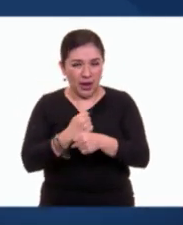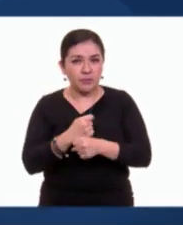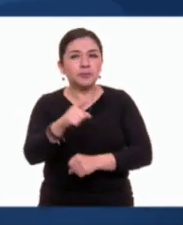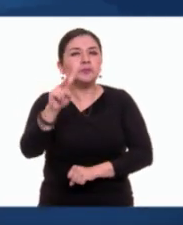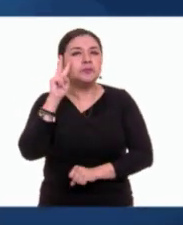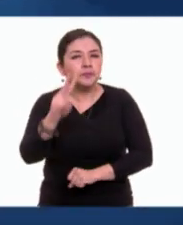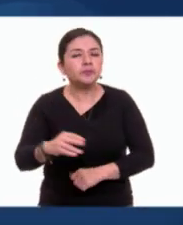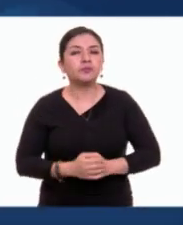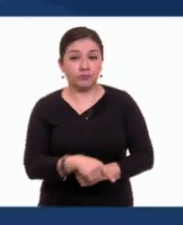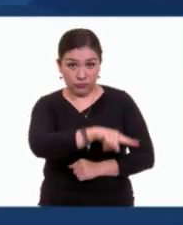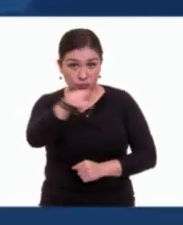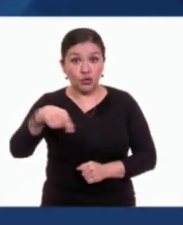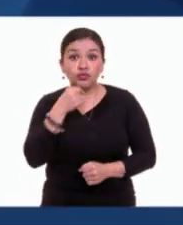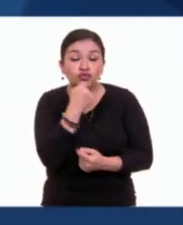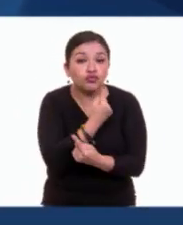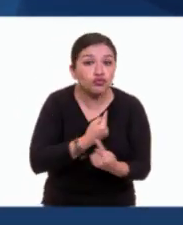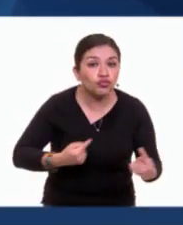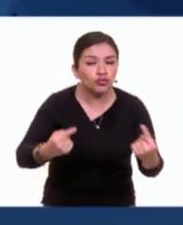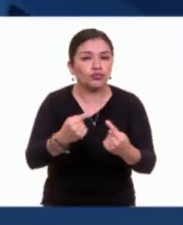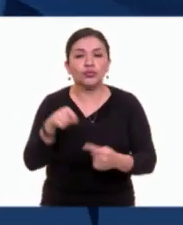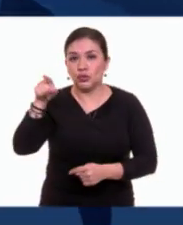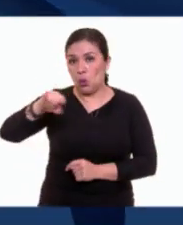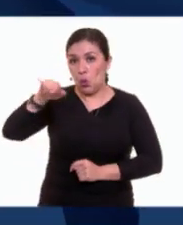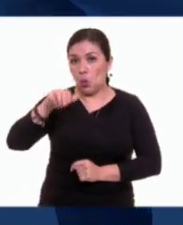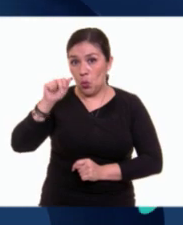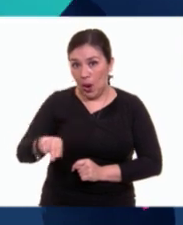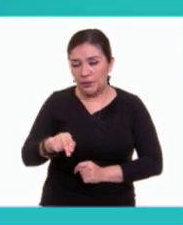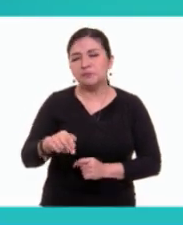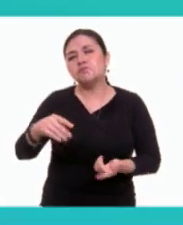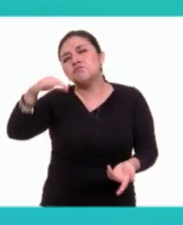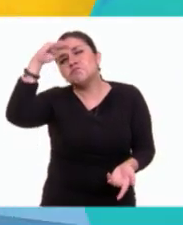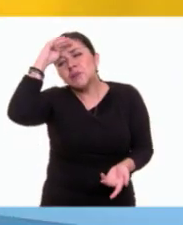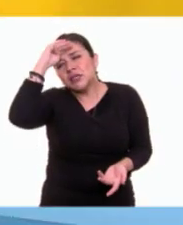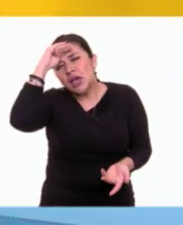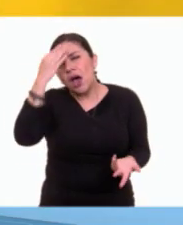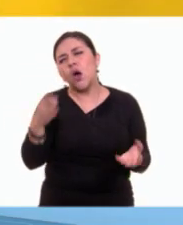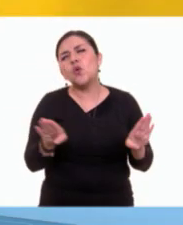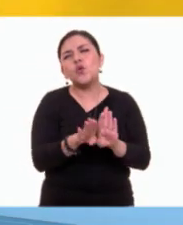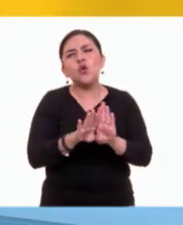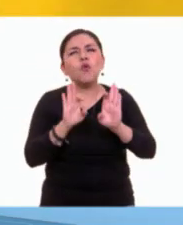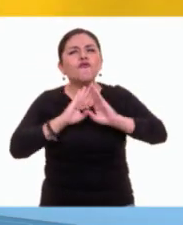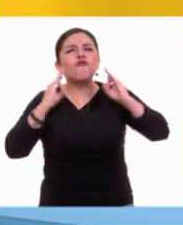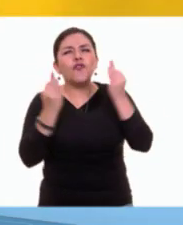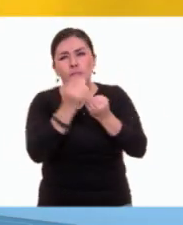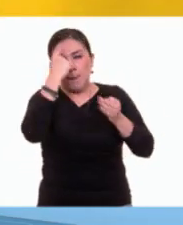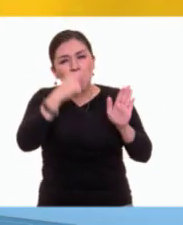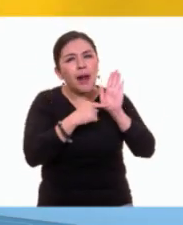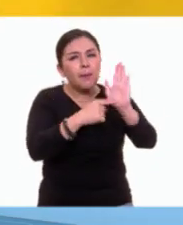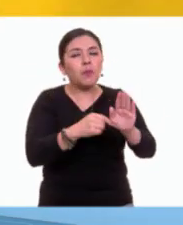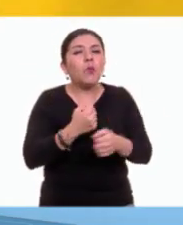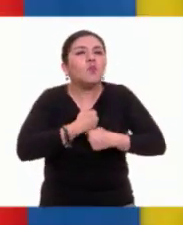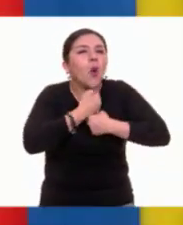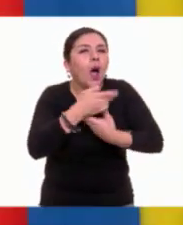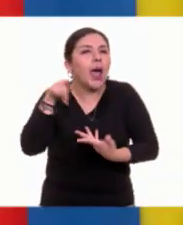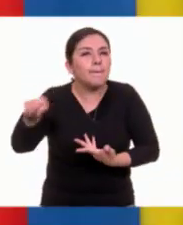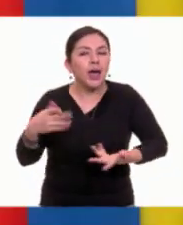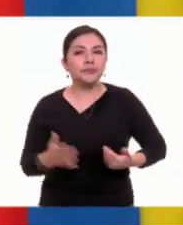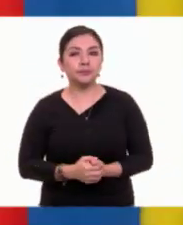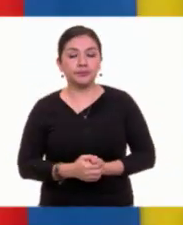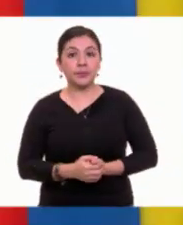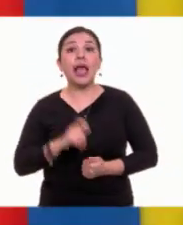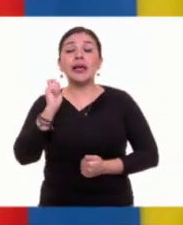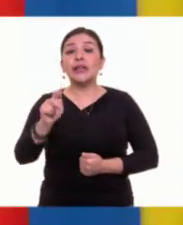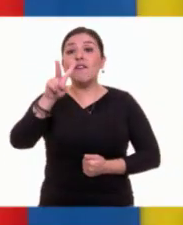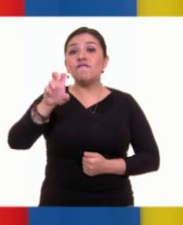Veamos, Niñas y niños en casa. Juan Carlos, dime, ¿cuál es la forma de presentación del poema? En